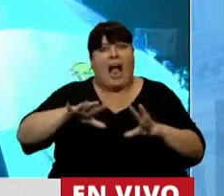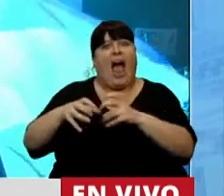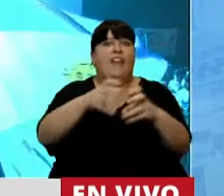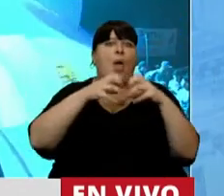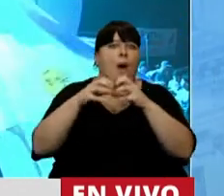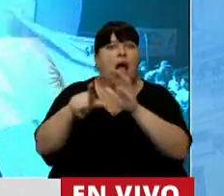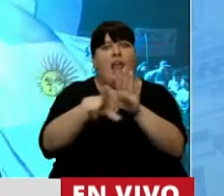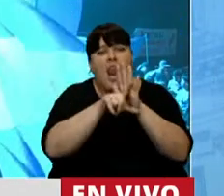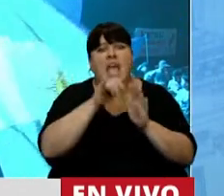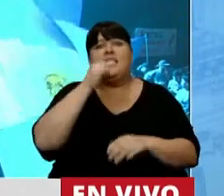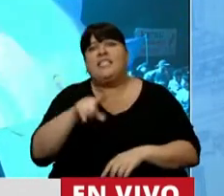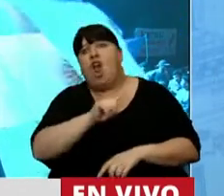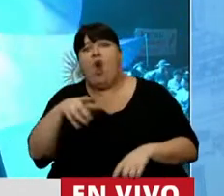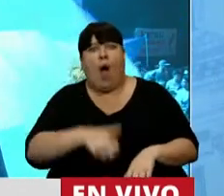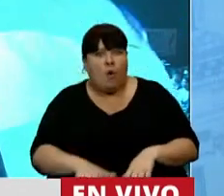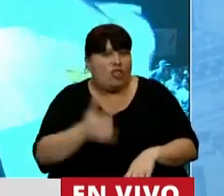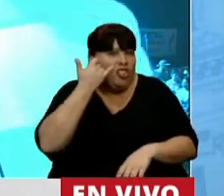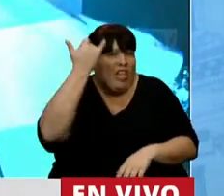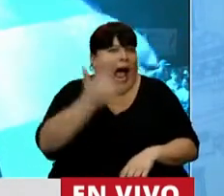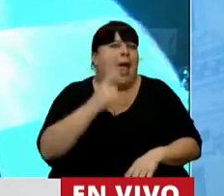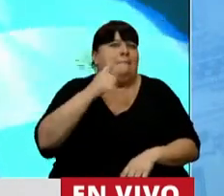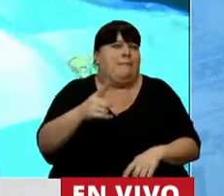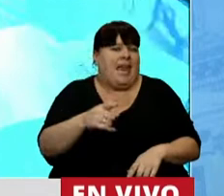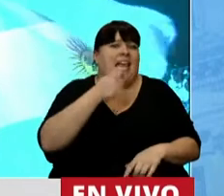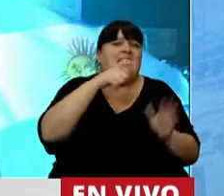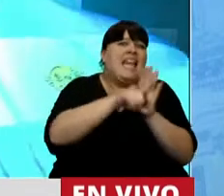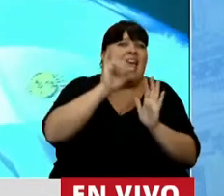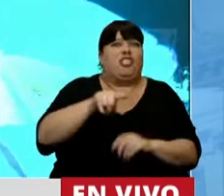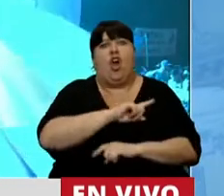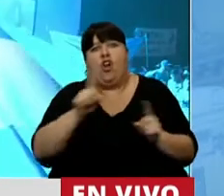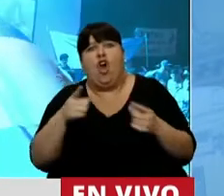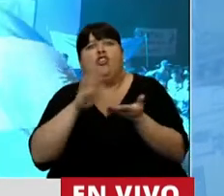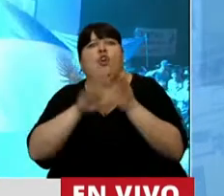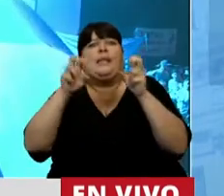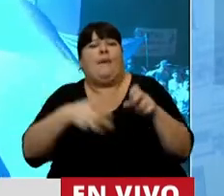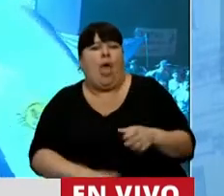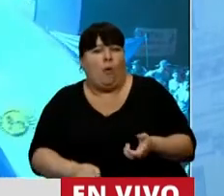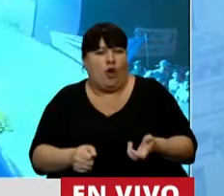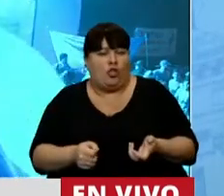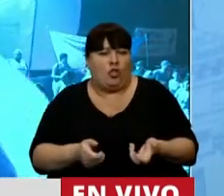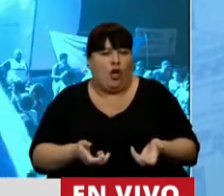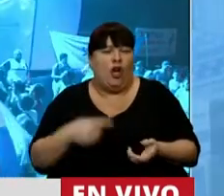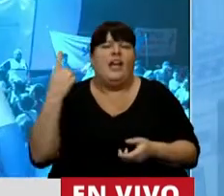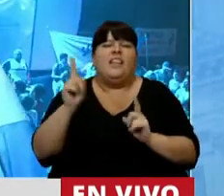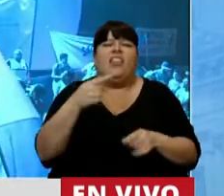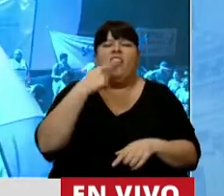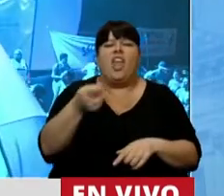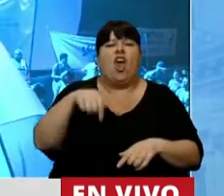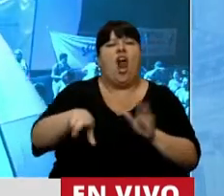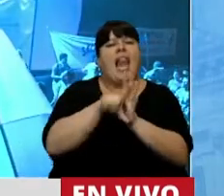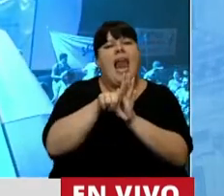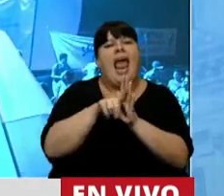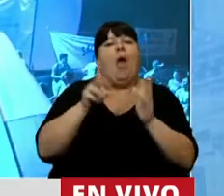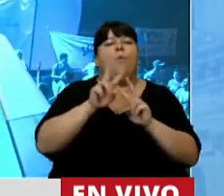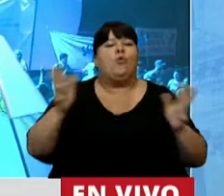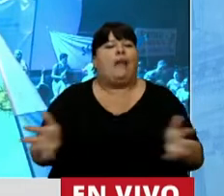debatimos acá si se hace o no el aborto, si legislamos o no sobre el aborto. Dijeron también que esta ley